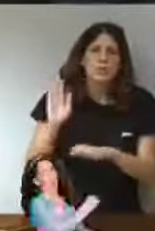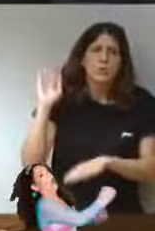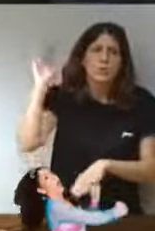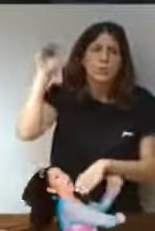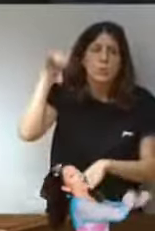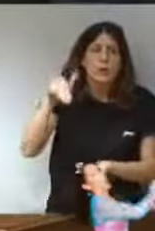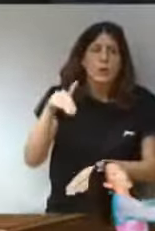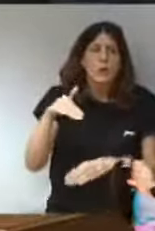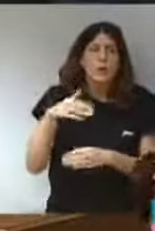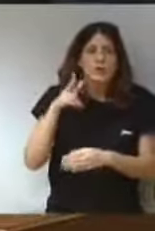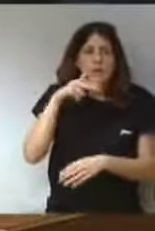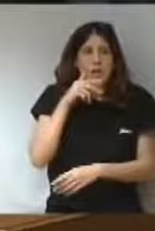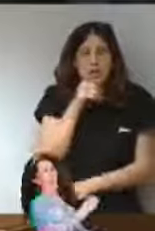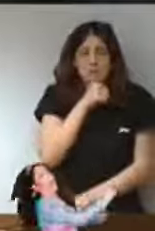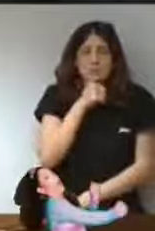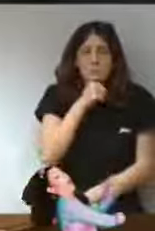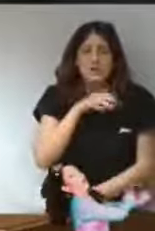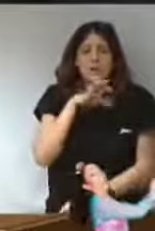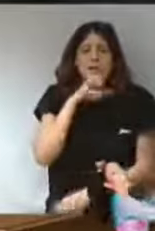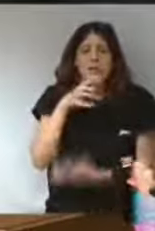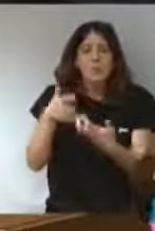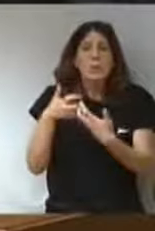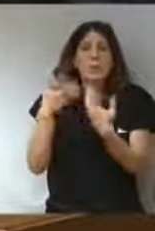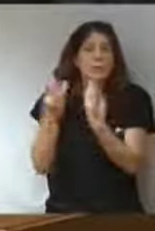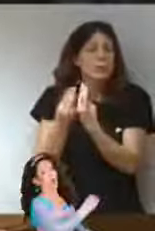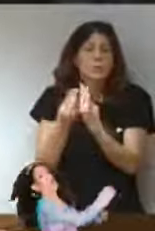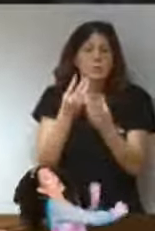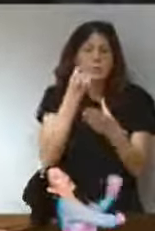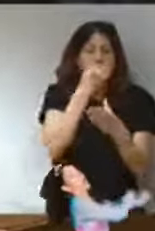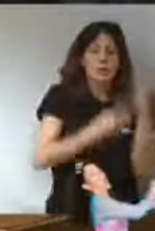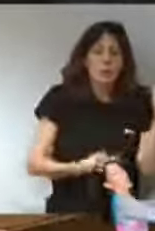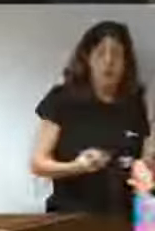Alicante? No, no estaban con ellos luchando hasta el final. Se habían escapado hacía ya tiempo.